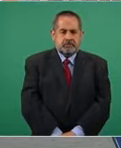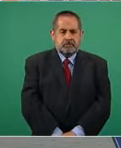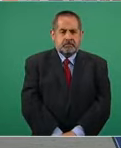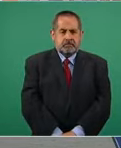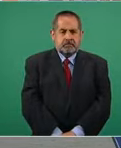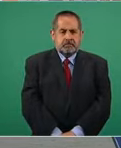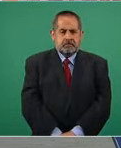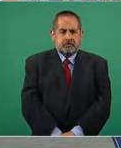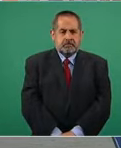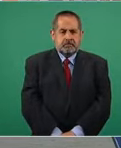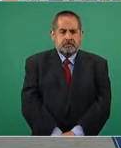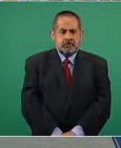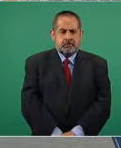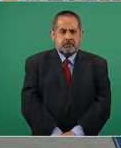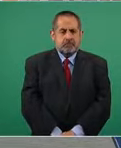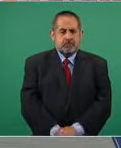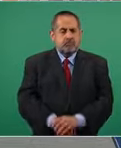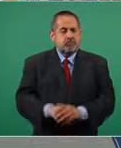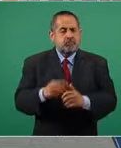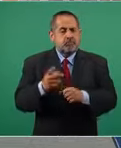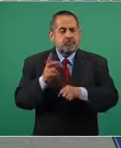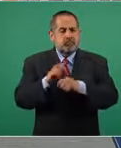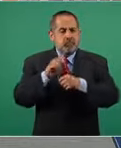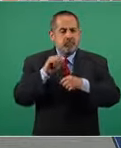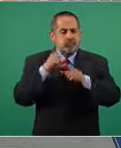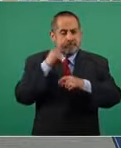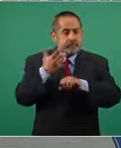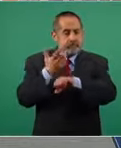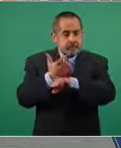dos dos días Estados unidos